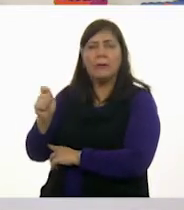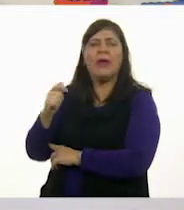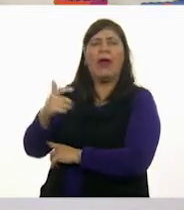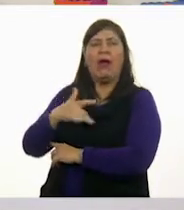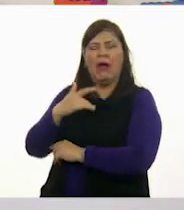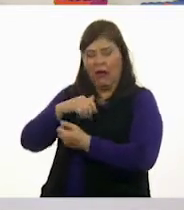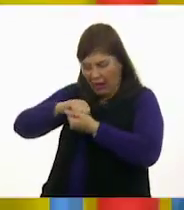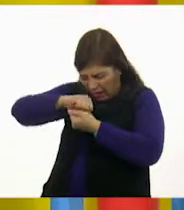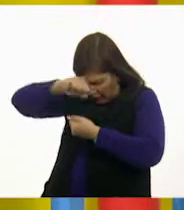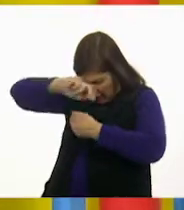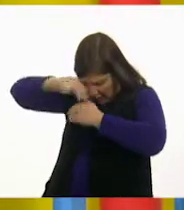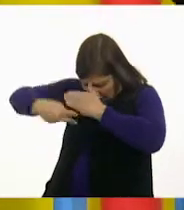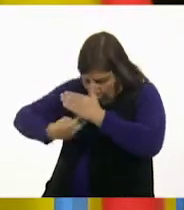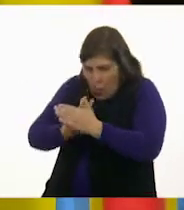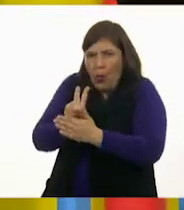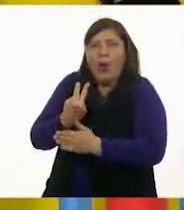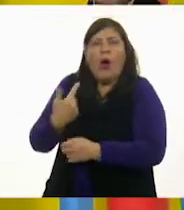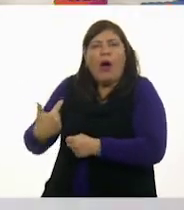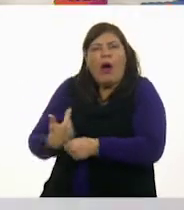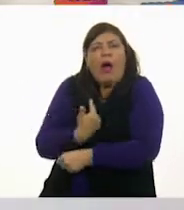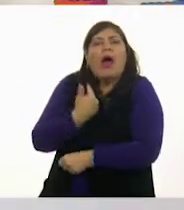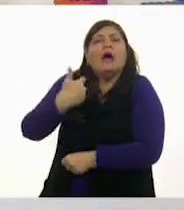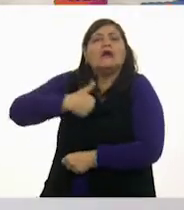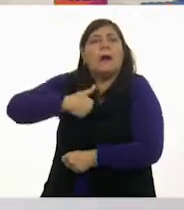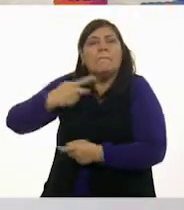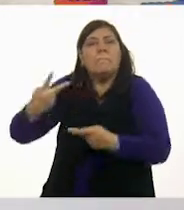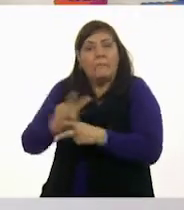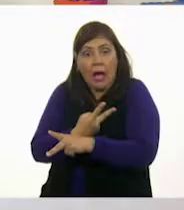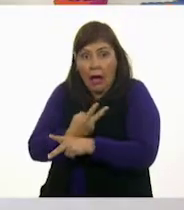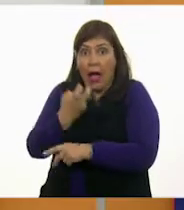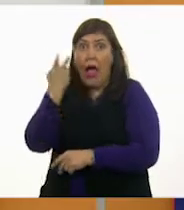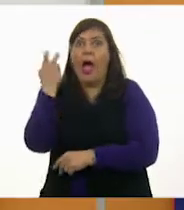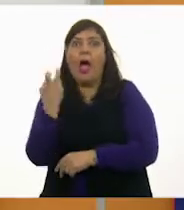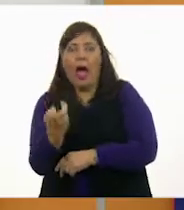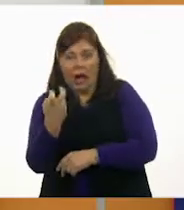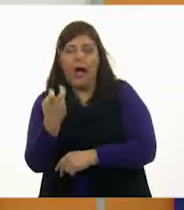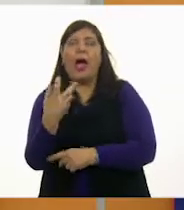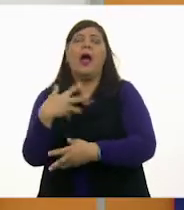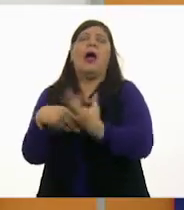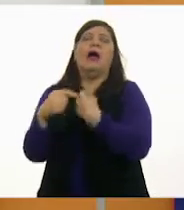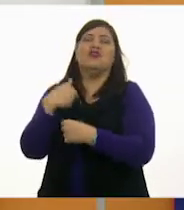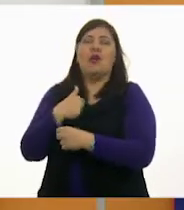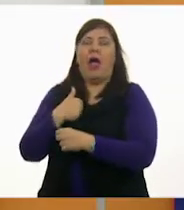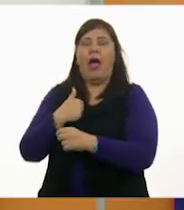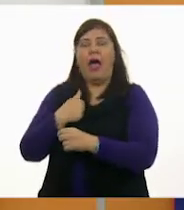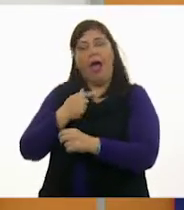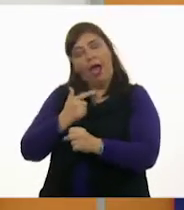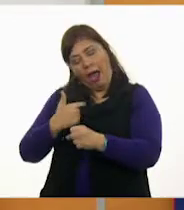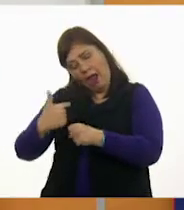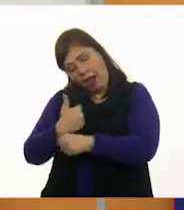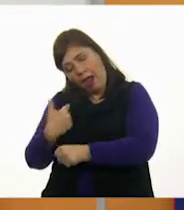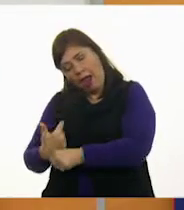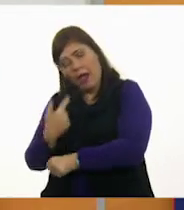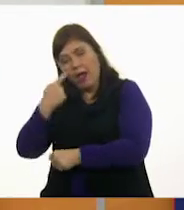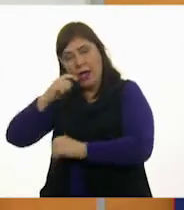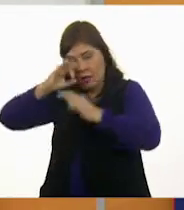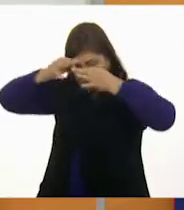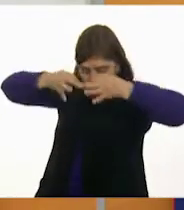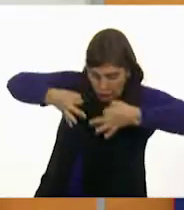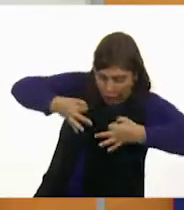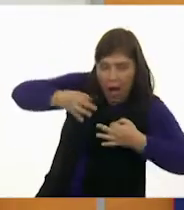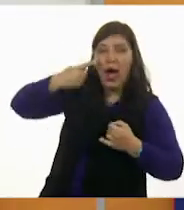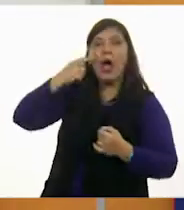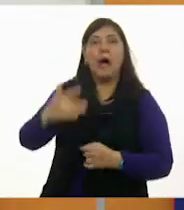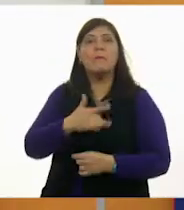pasando dentro de ti. Y ese es un paso muy importante para poder reconocer las emociones y utilizarlas